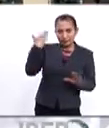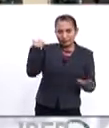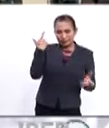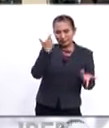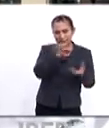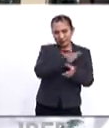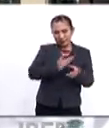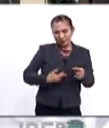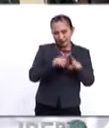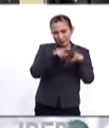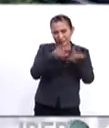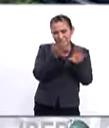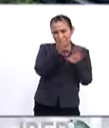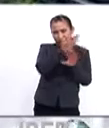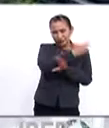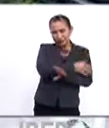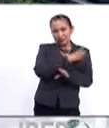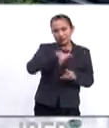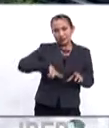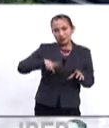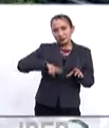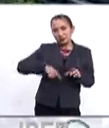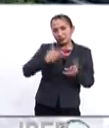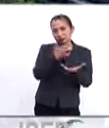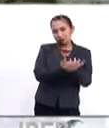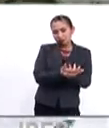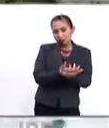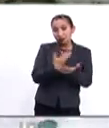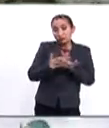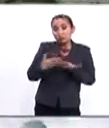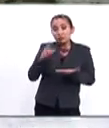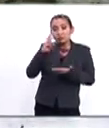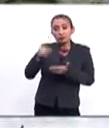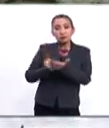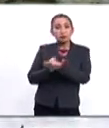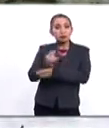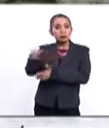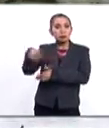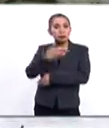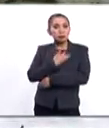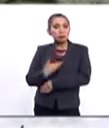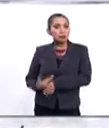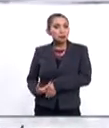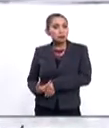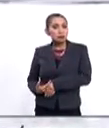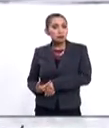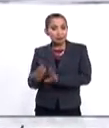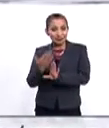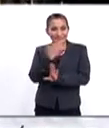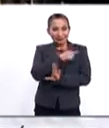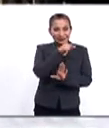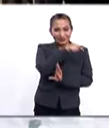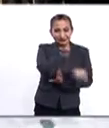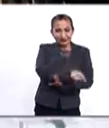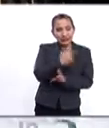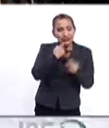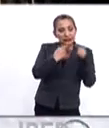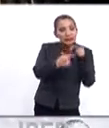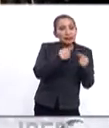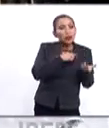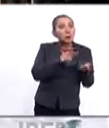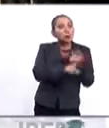casos, Omar, como muy bien apuntas, aquí se trata de una decisión del presidente. En las anteriores ocasiones eran